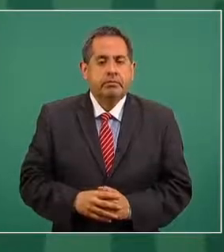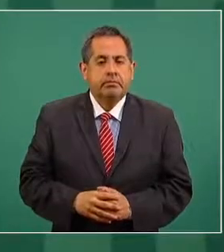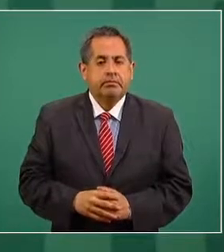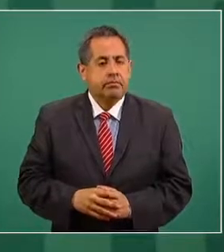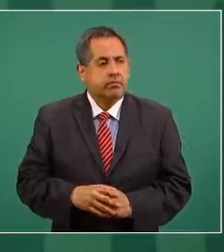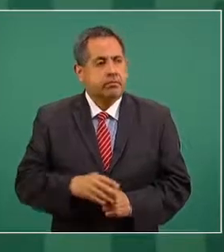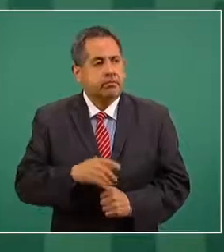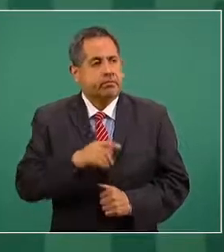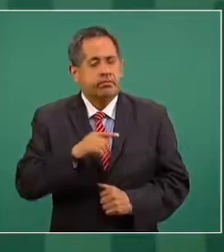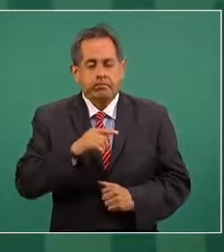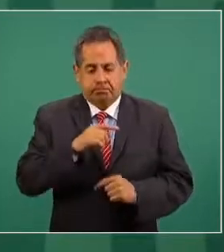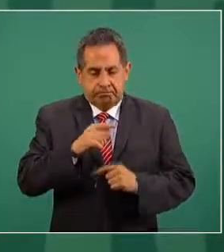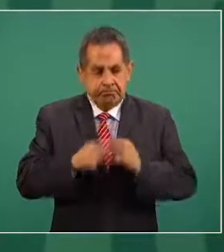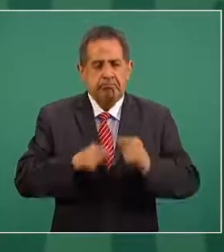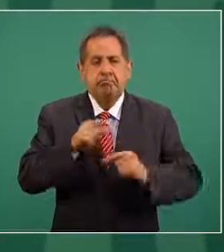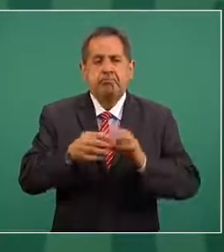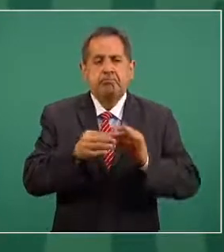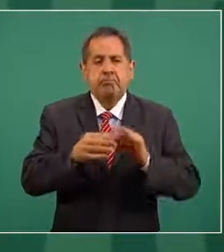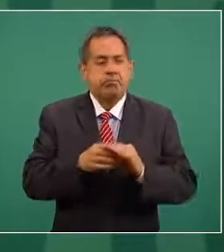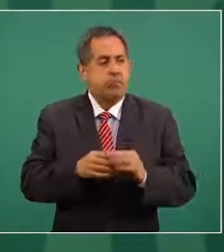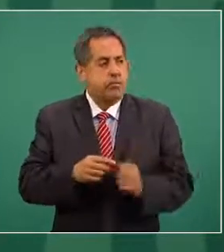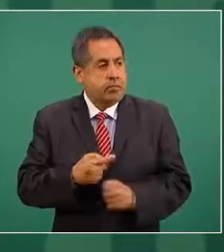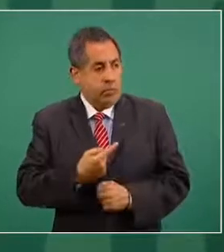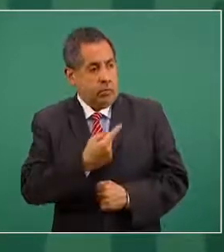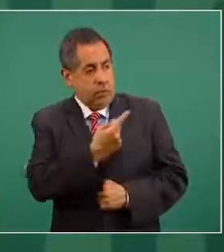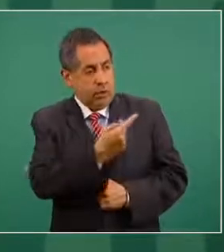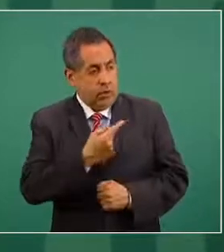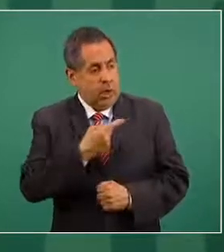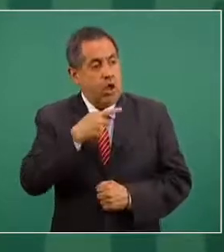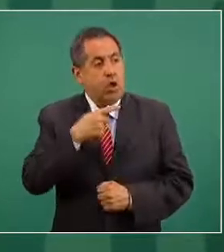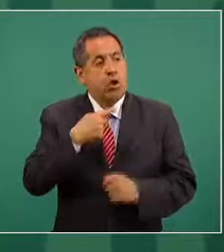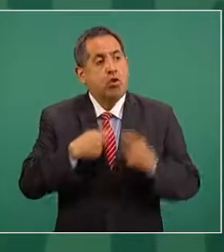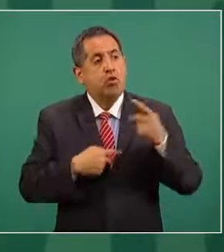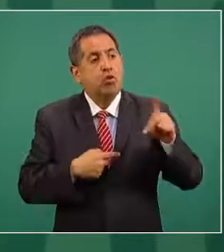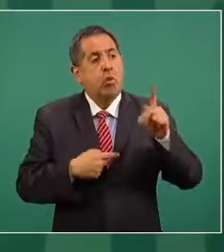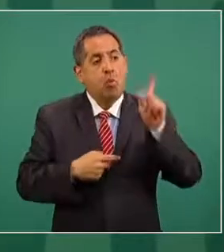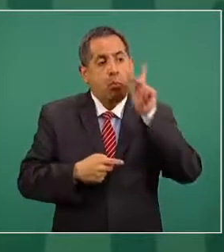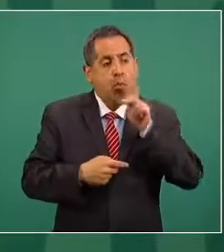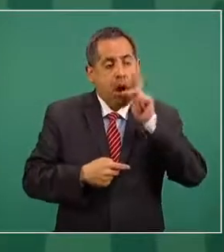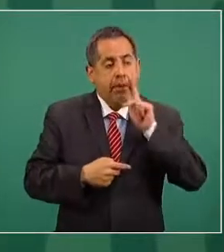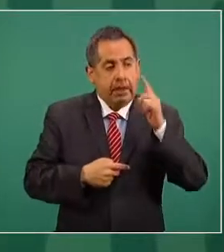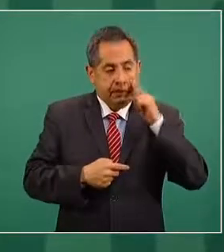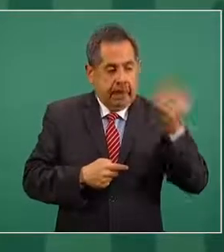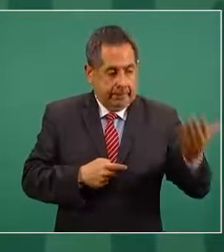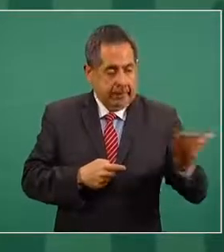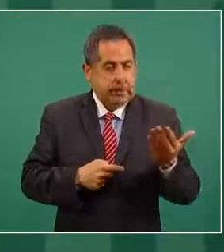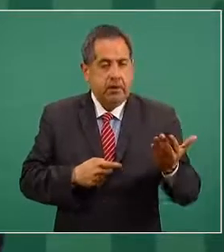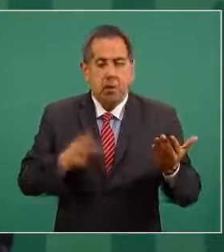entonces, planteamiento. Compartamos los elementos que tienes en contra de la generación de Fuegos.